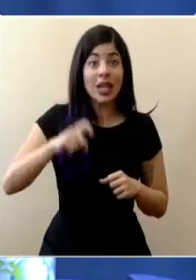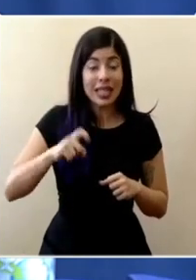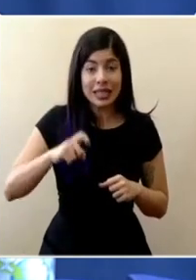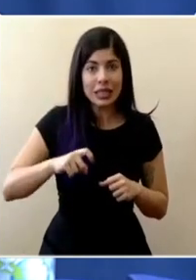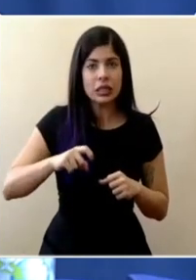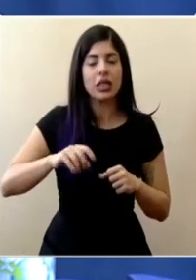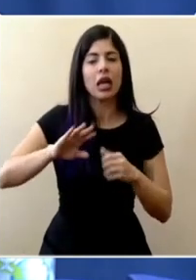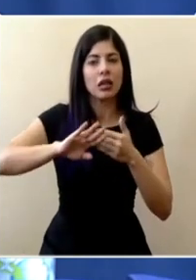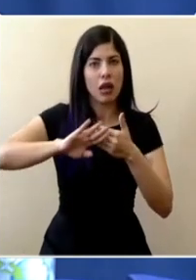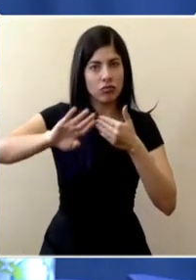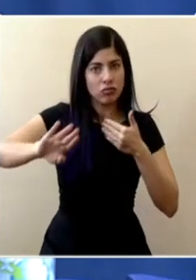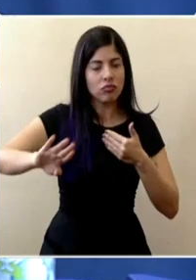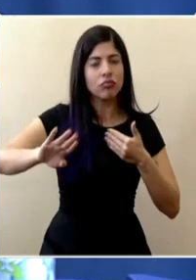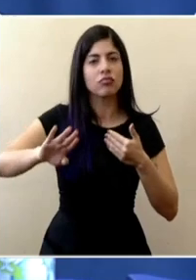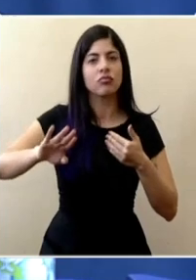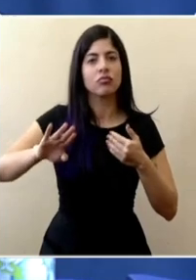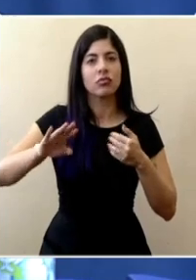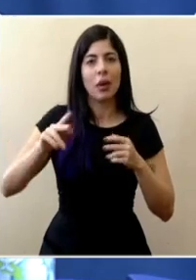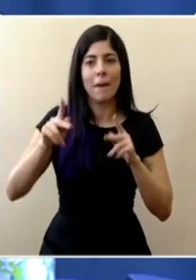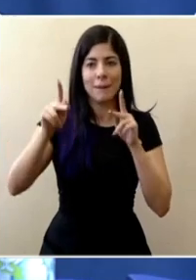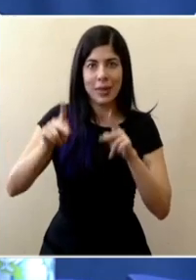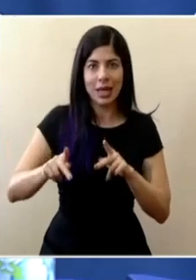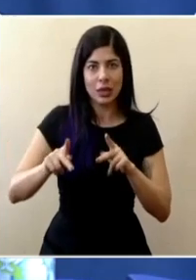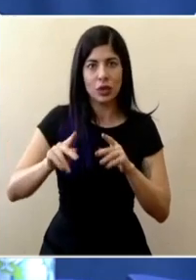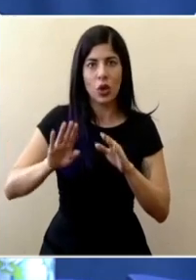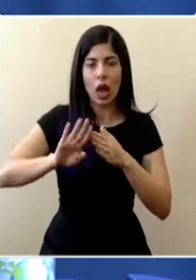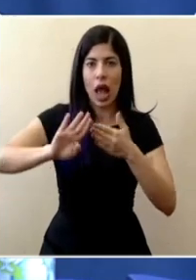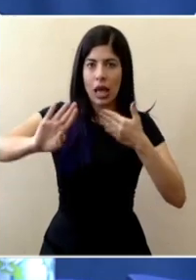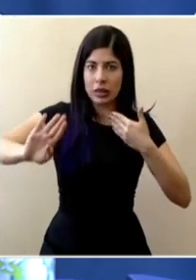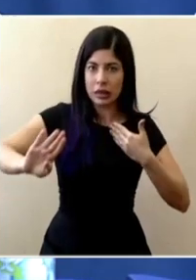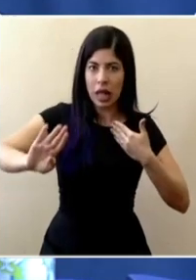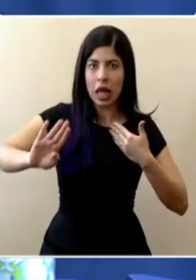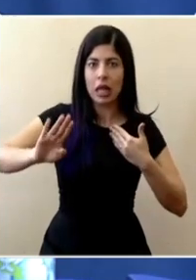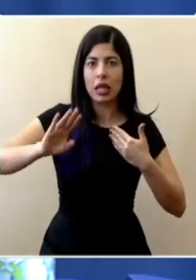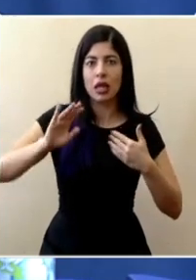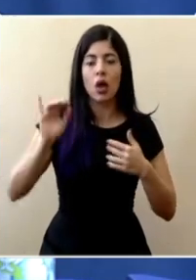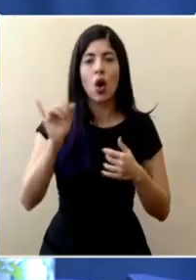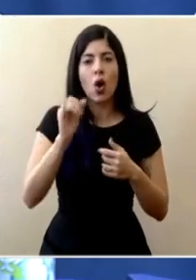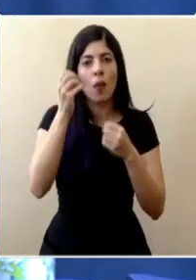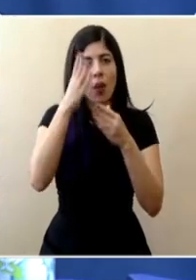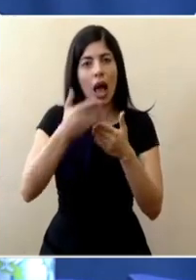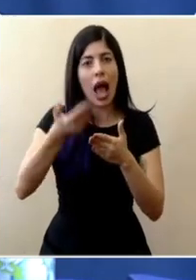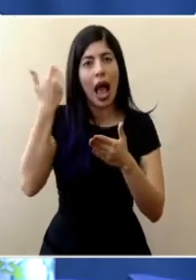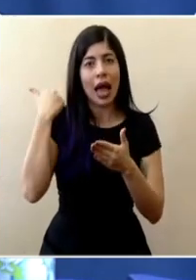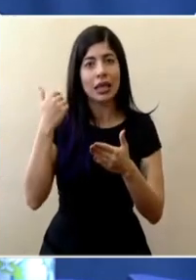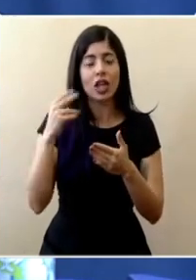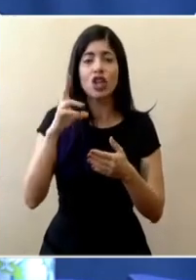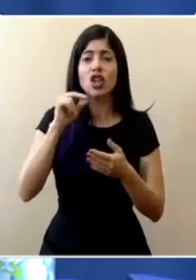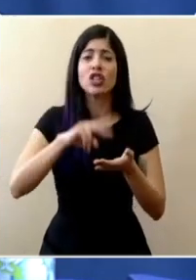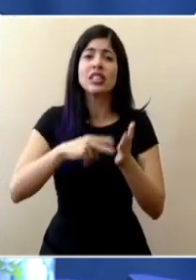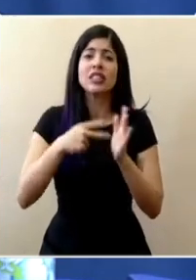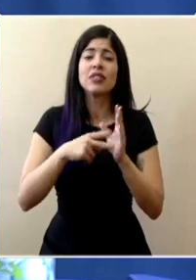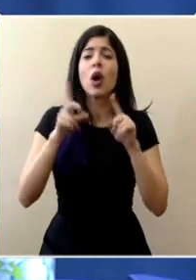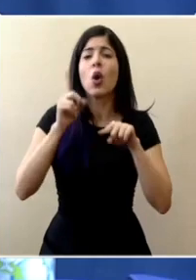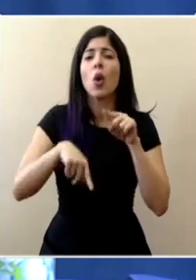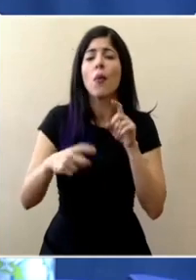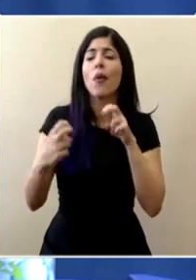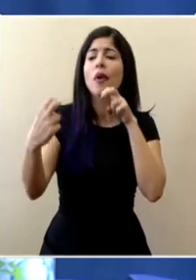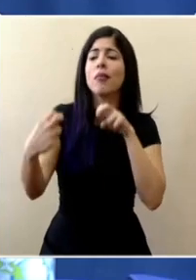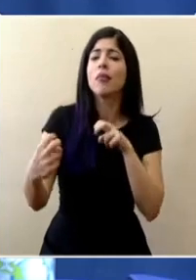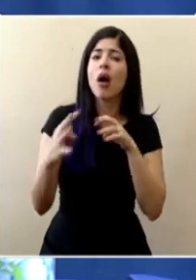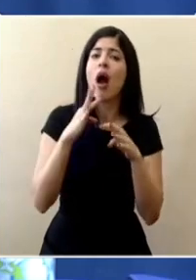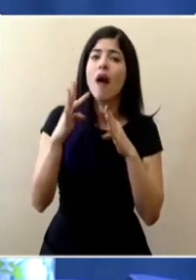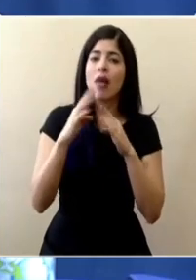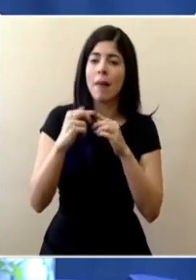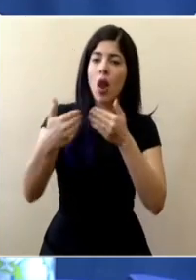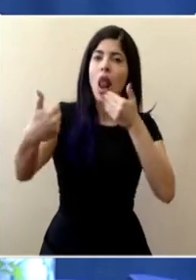tengan esa capacidad de que la persona esté aislada y que estemos como indicábamos anteriormente no es que no podamos tener una conversación pero que esa